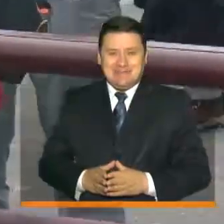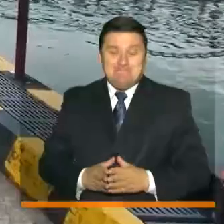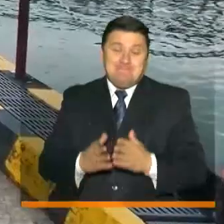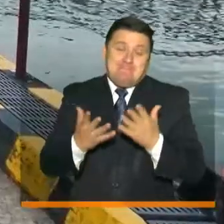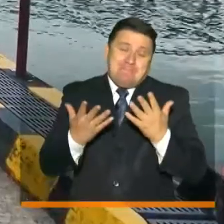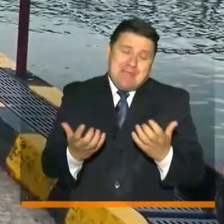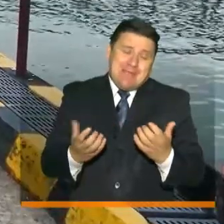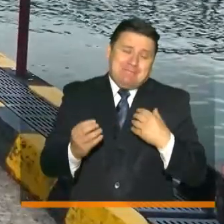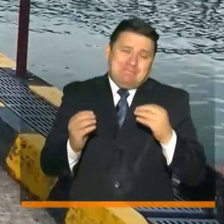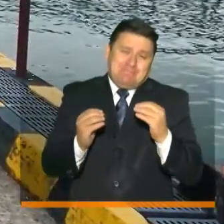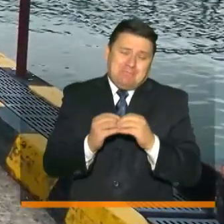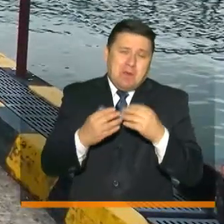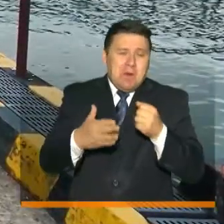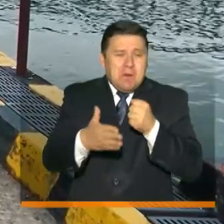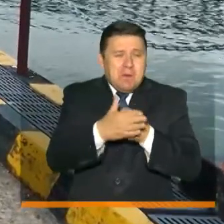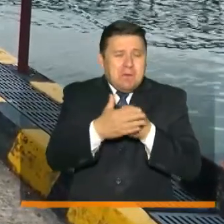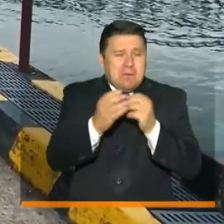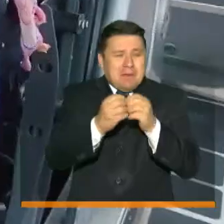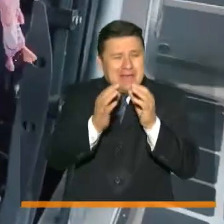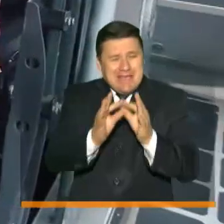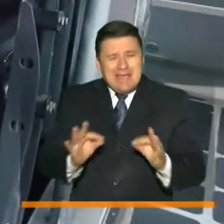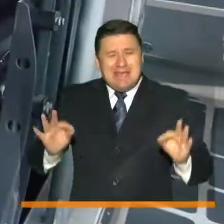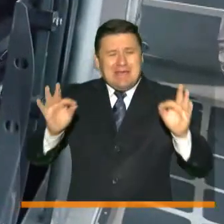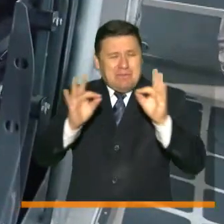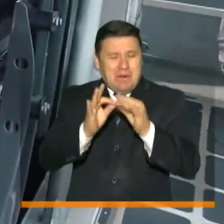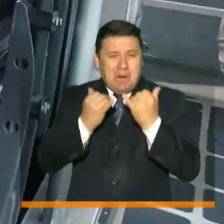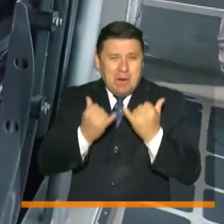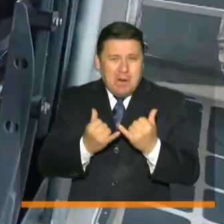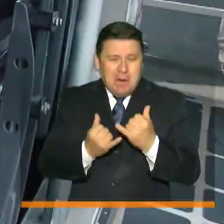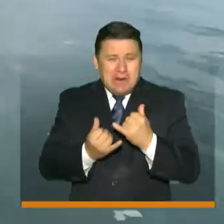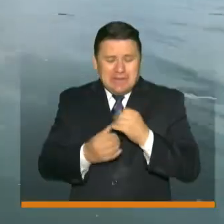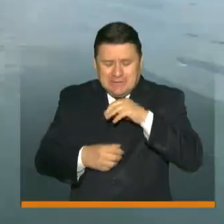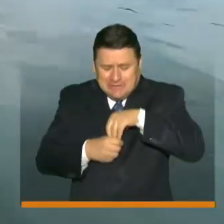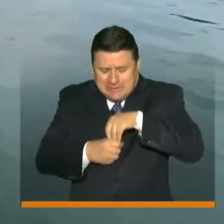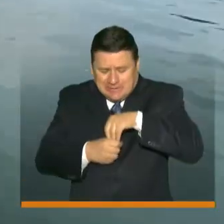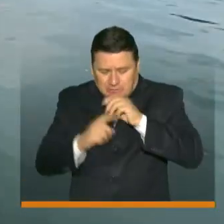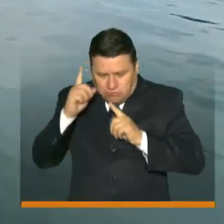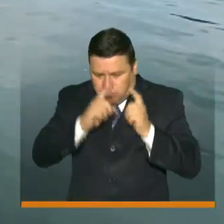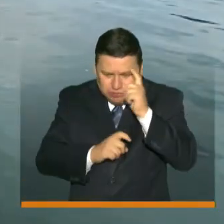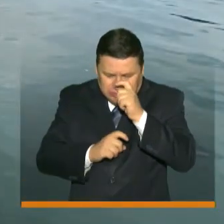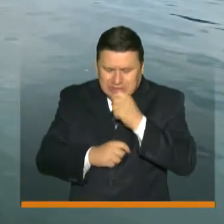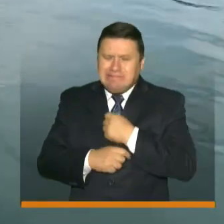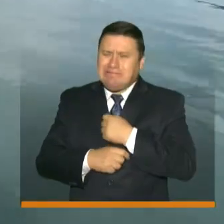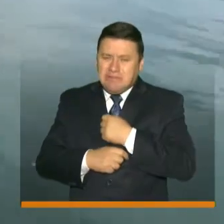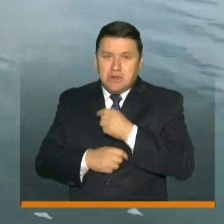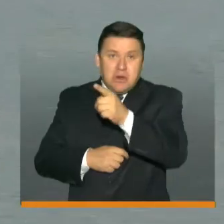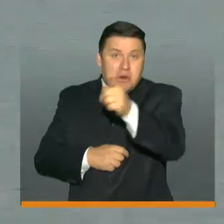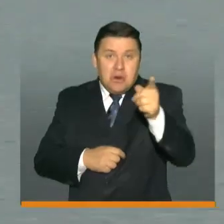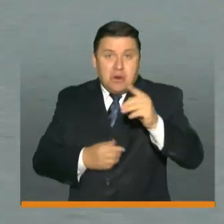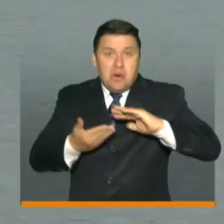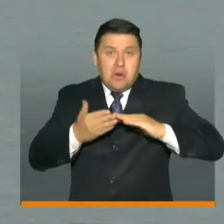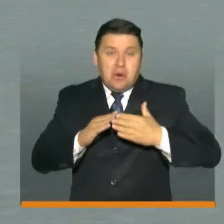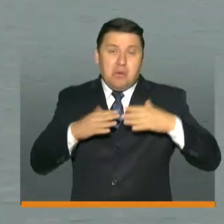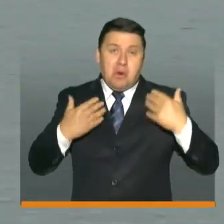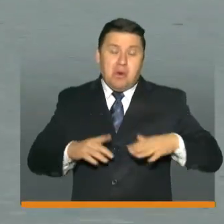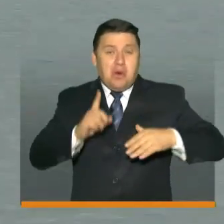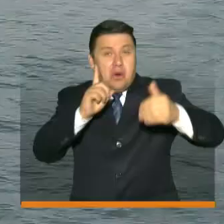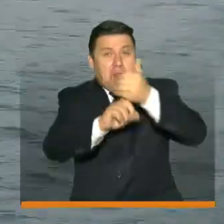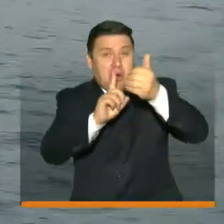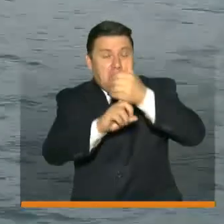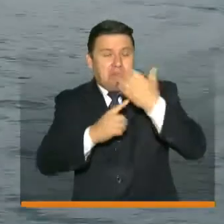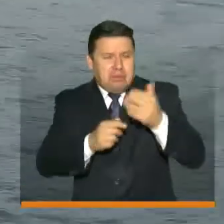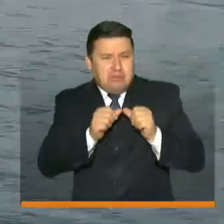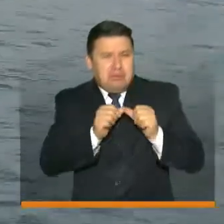Quizás uno de los retos más importantes que nos impuso este aislamiento era reflexionar. Y ustedes han sido una comunidad que logró